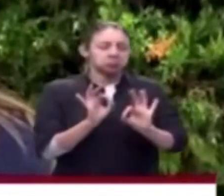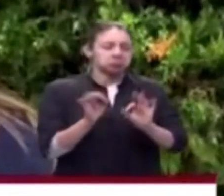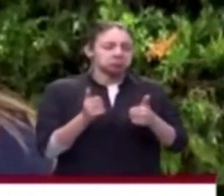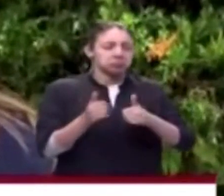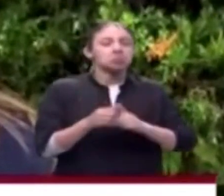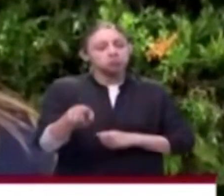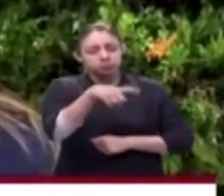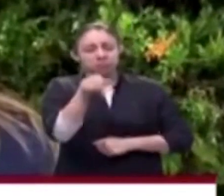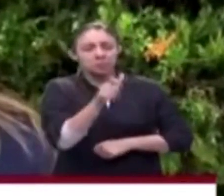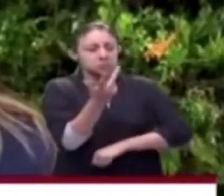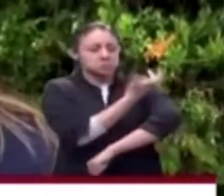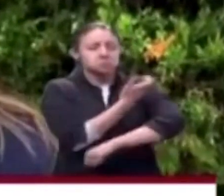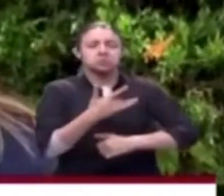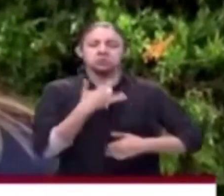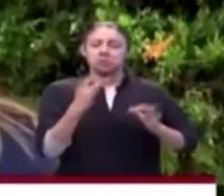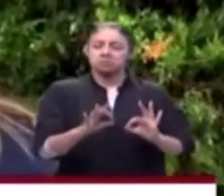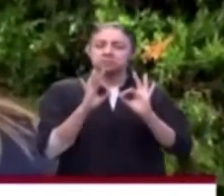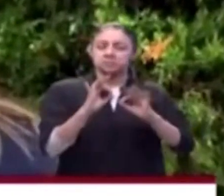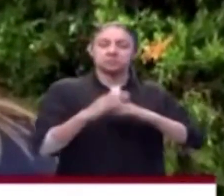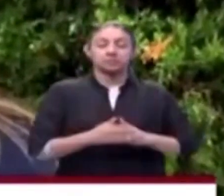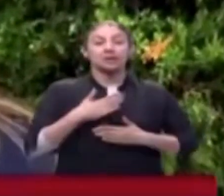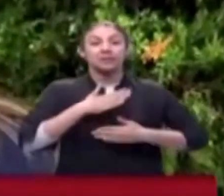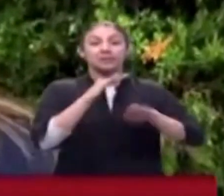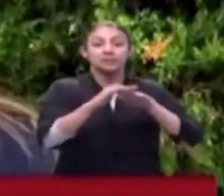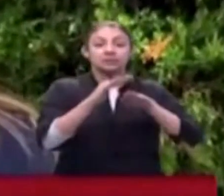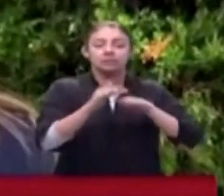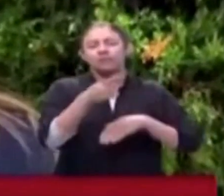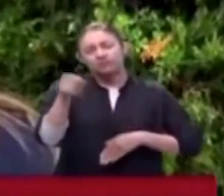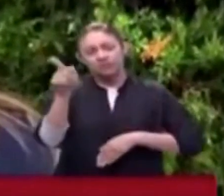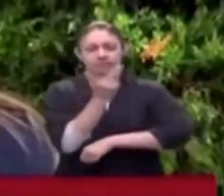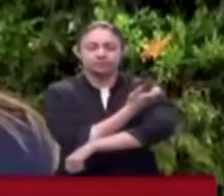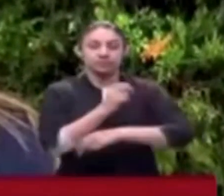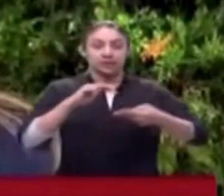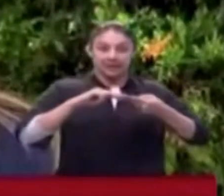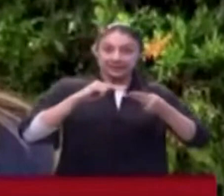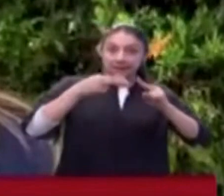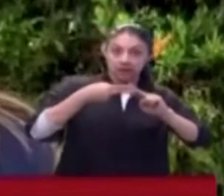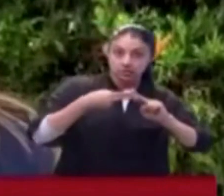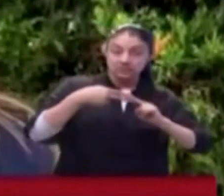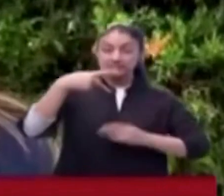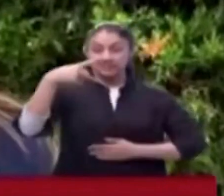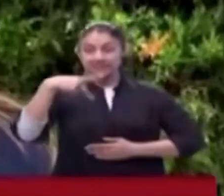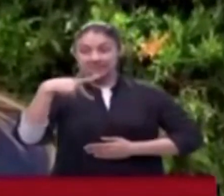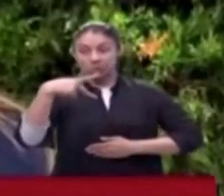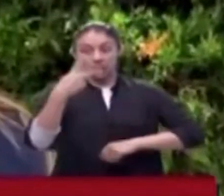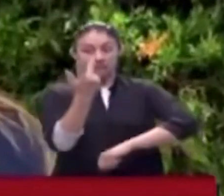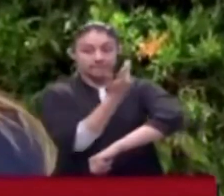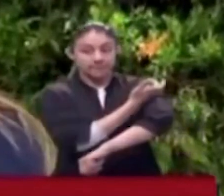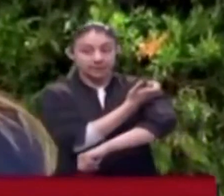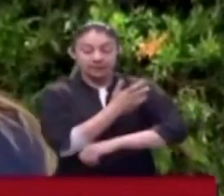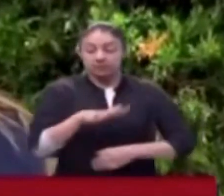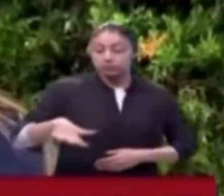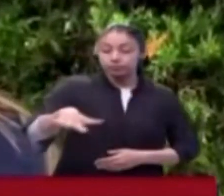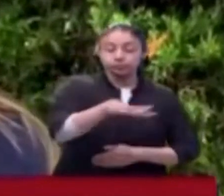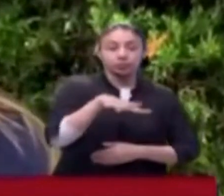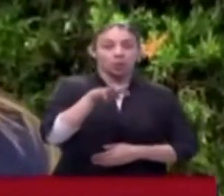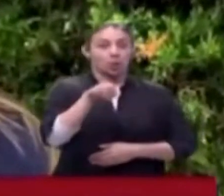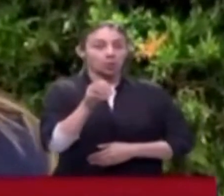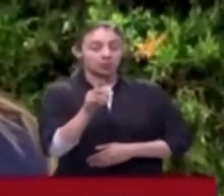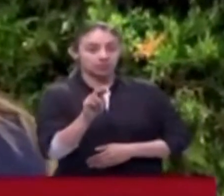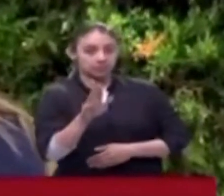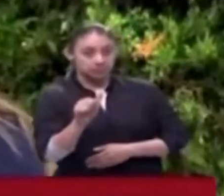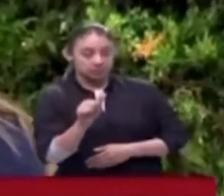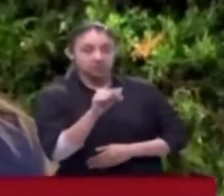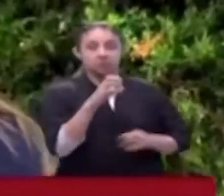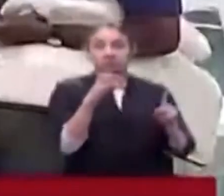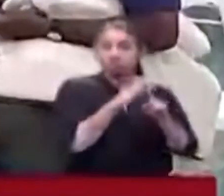bien tolerada por las personas. La invitación es a que se vacunen con relación a la segunda dosis de las vacunas de Moderna,